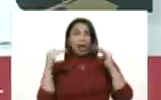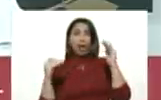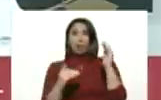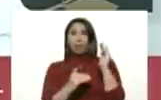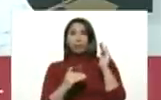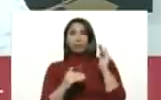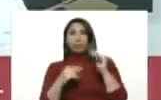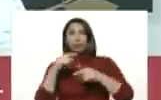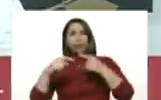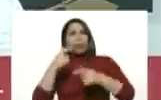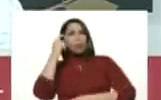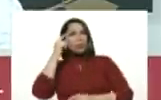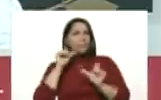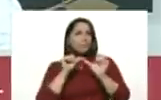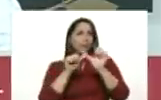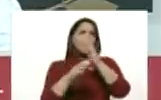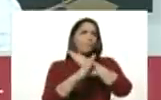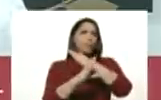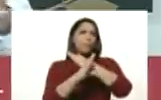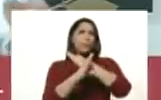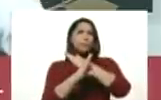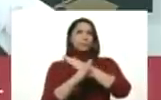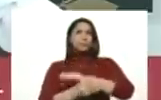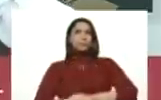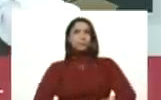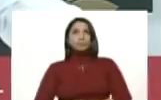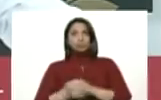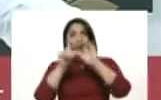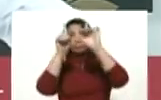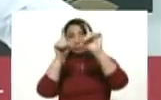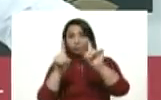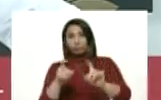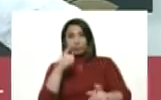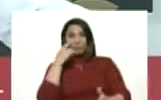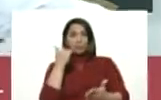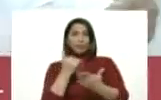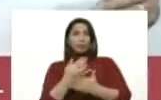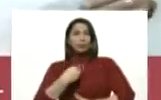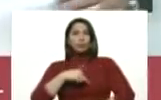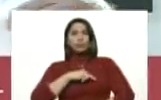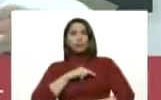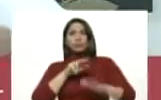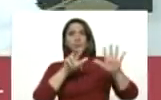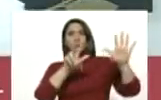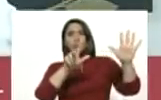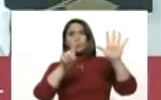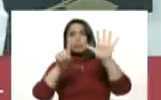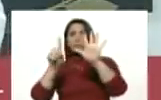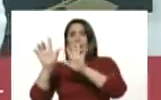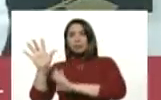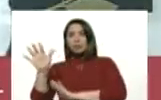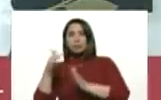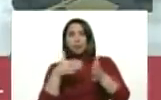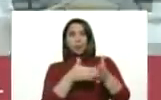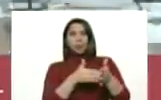Todos los días se mantienen las pruebas. Fíjense ustedes, hemos llegado a 865